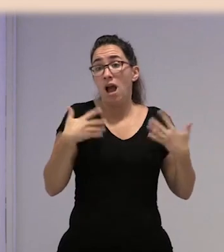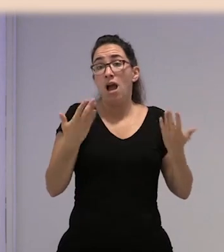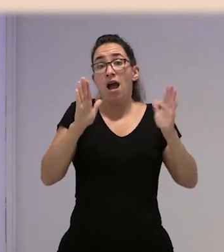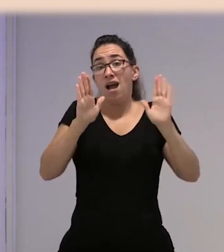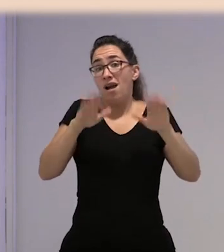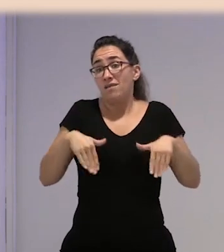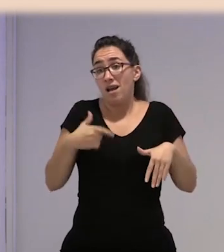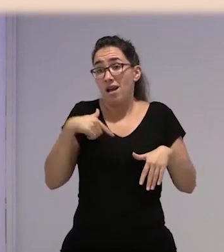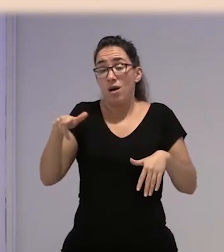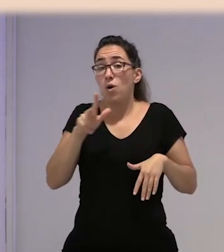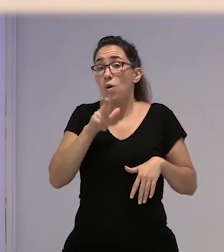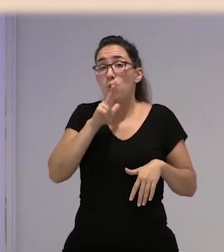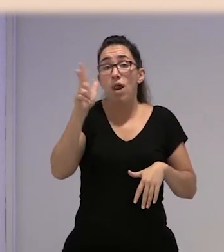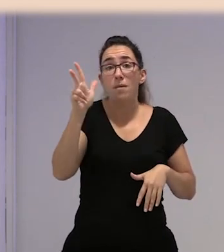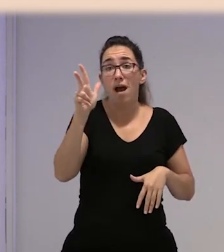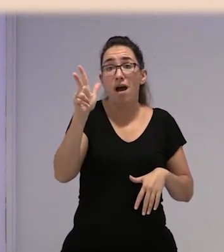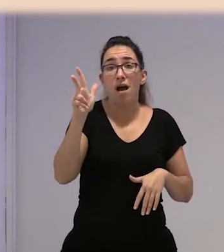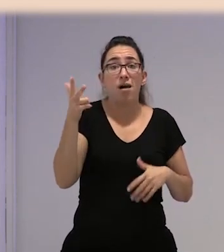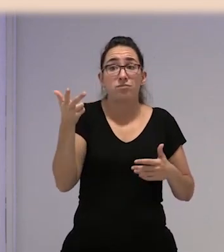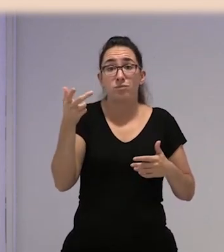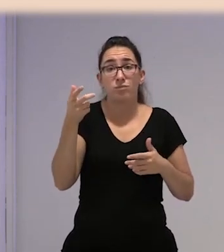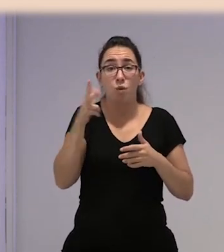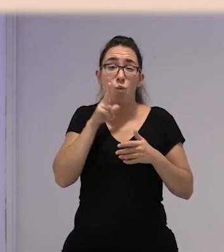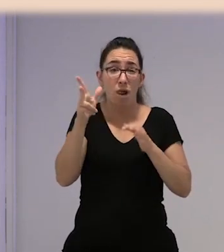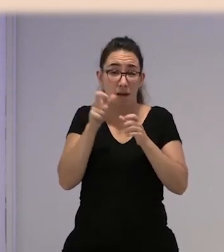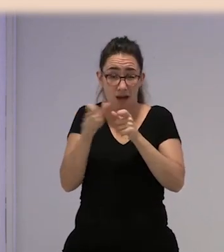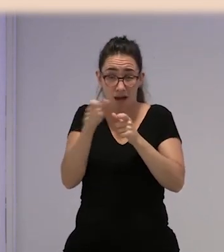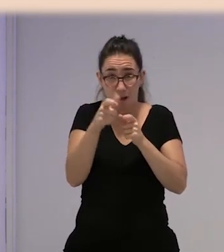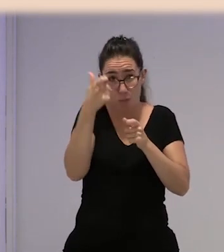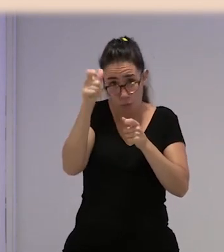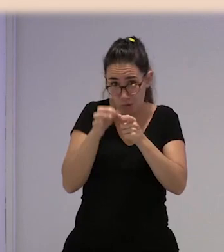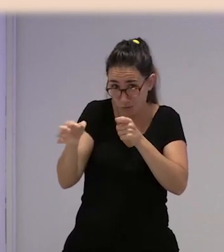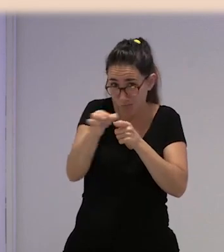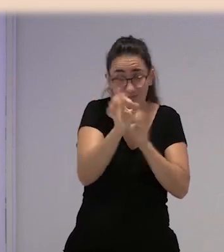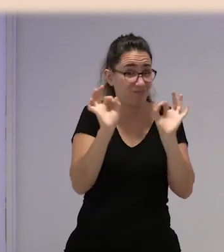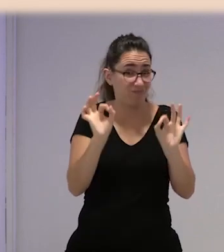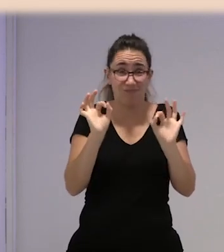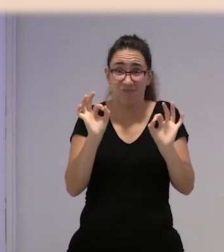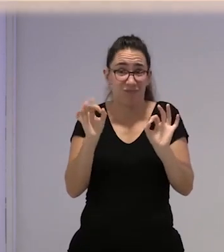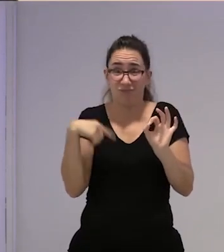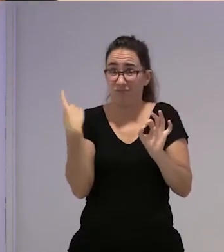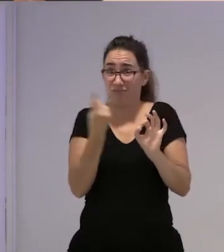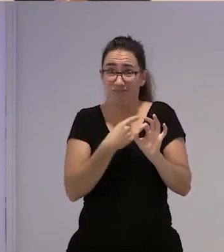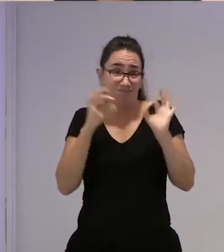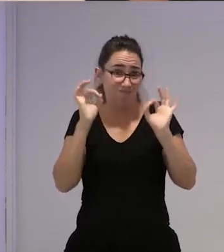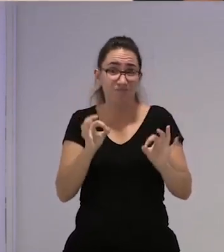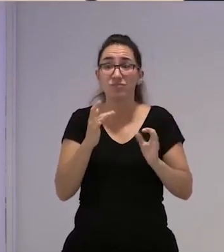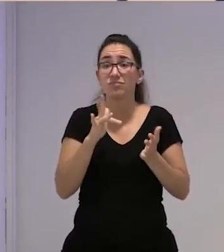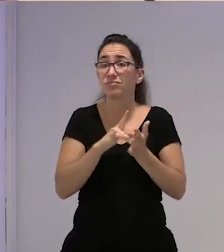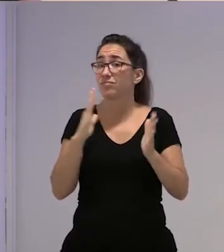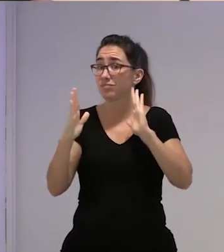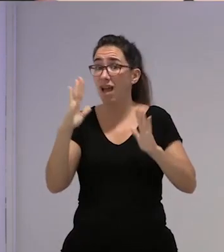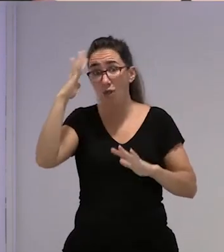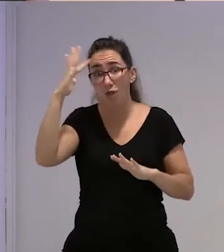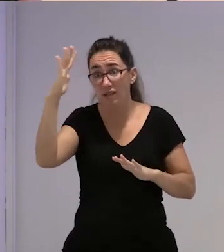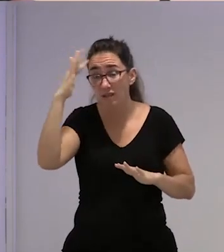allí en Huelva y por los pueblos de Huelva es lo que hay, ¿no? Cuando eres adolescente, es decir, se te ve un buen empeño en